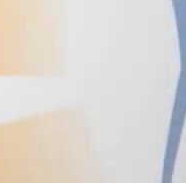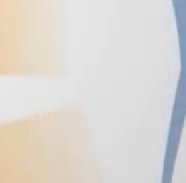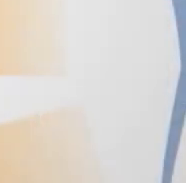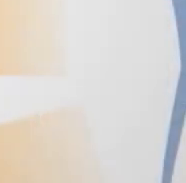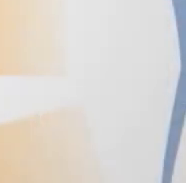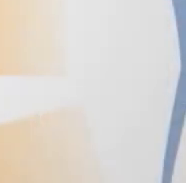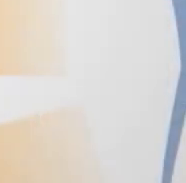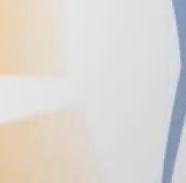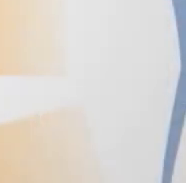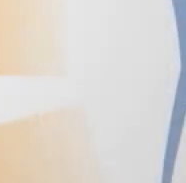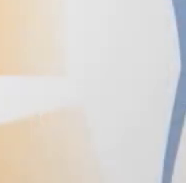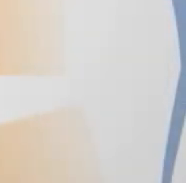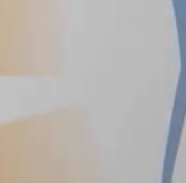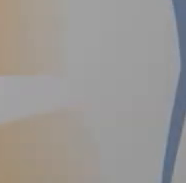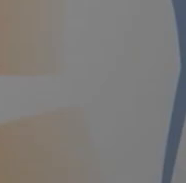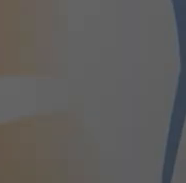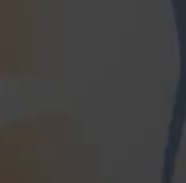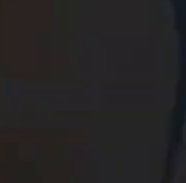tema de menopausia.